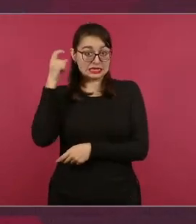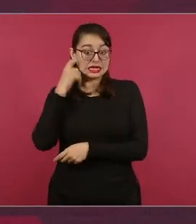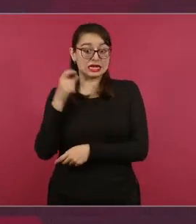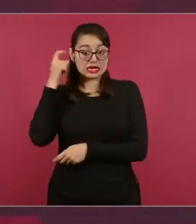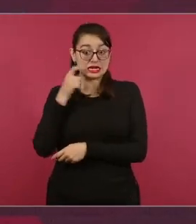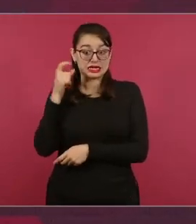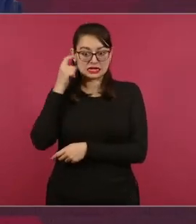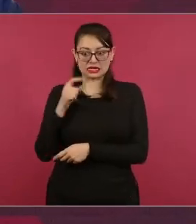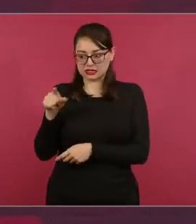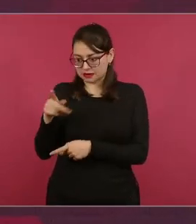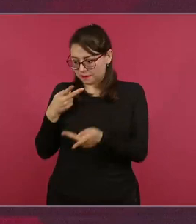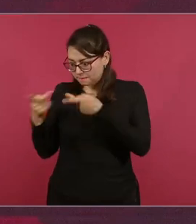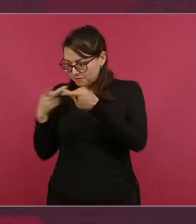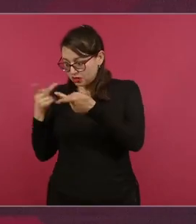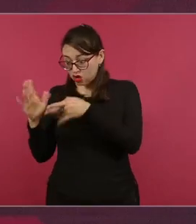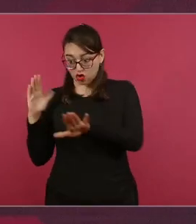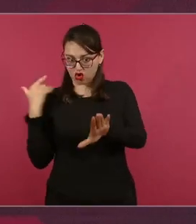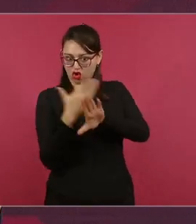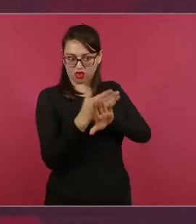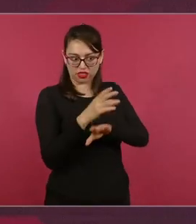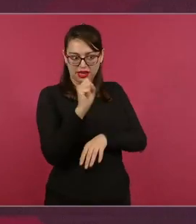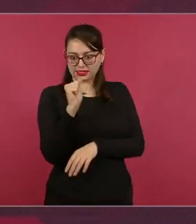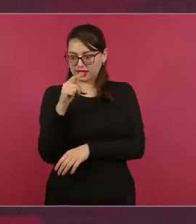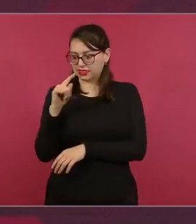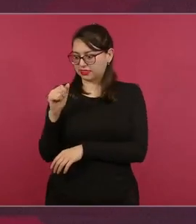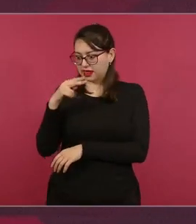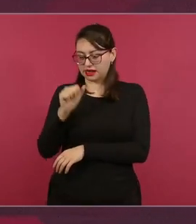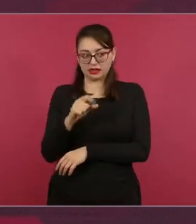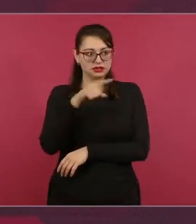quiso tomar a Acapulco y no pudo.